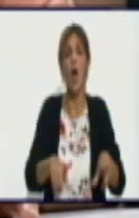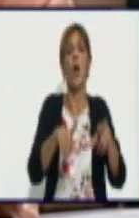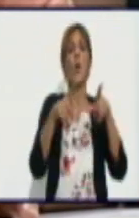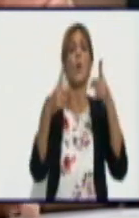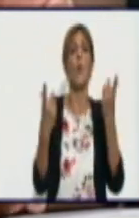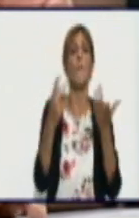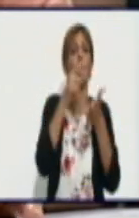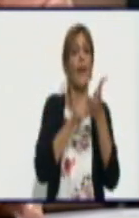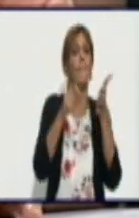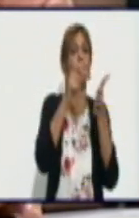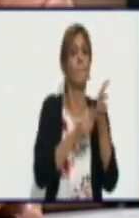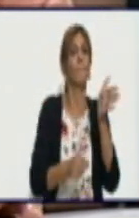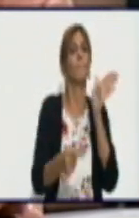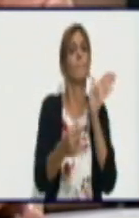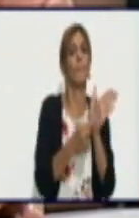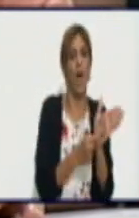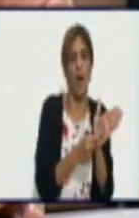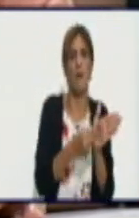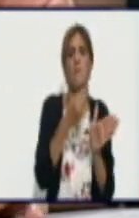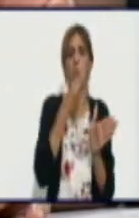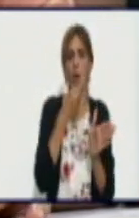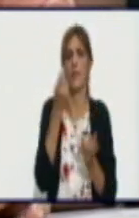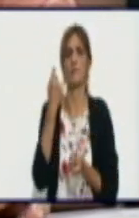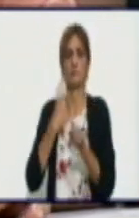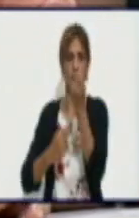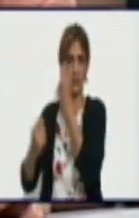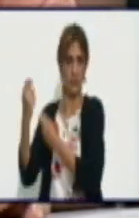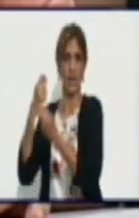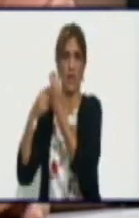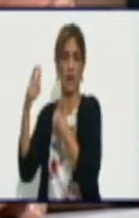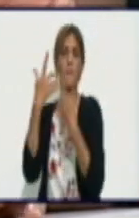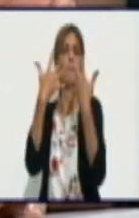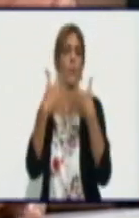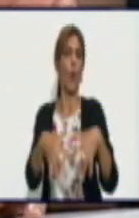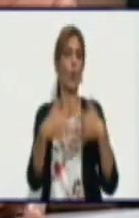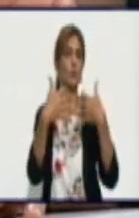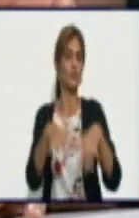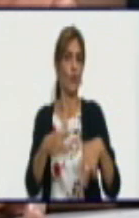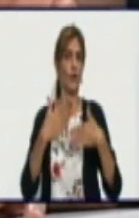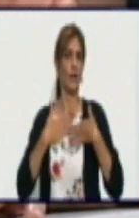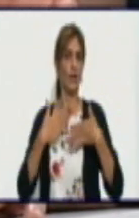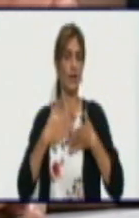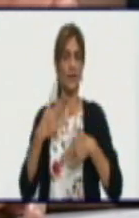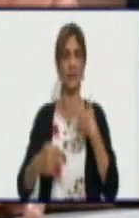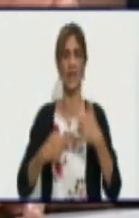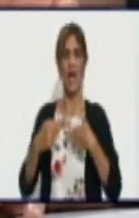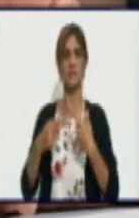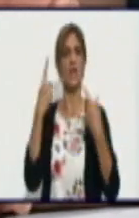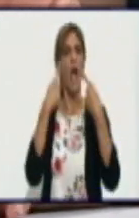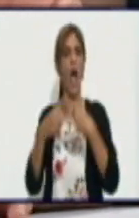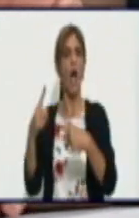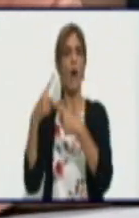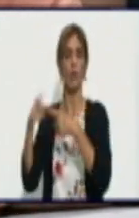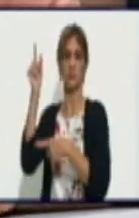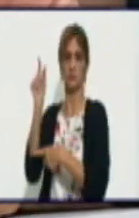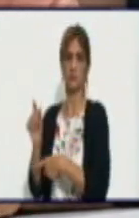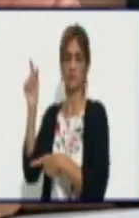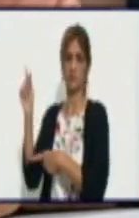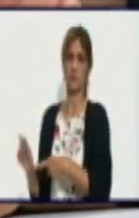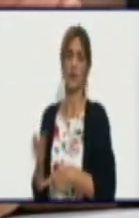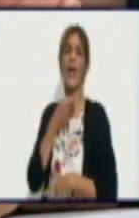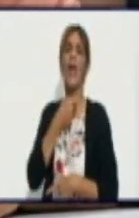arrienden establecimientos para la venta minorista de sus producciones y las de terceros. Es decir, una cooperativa